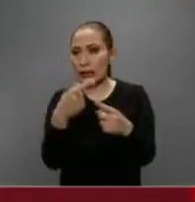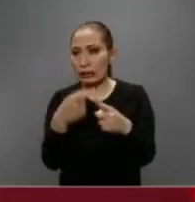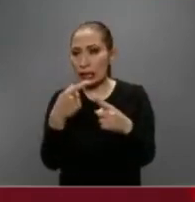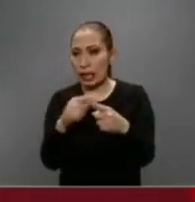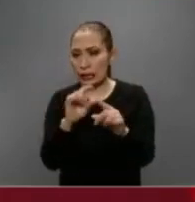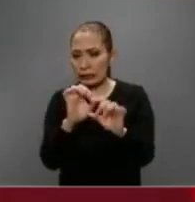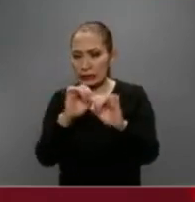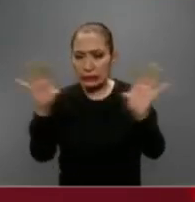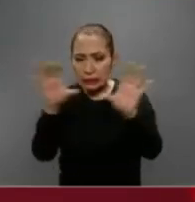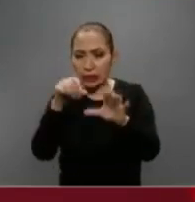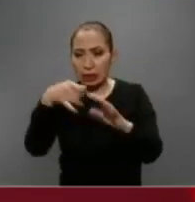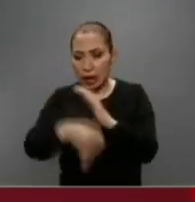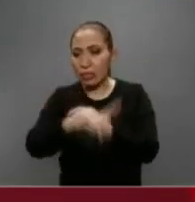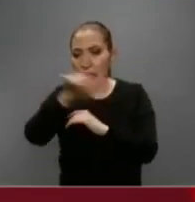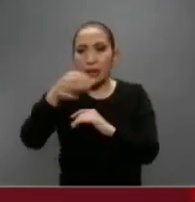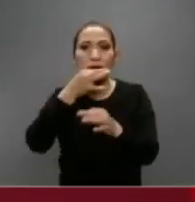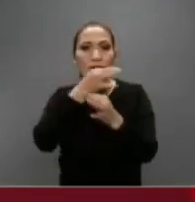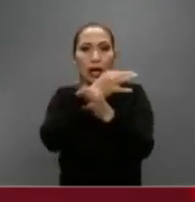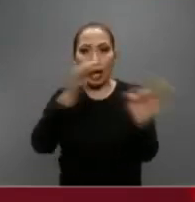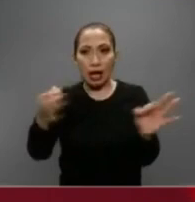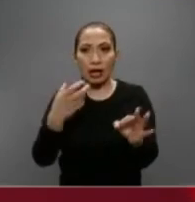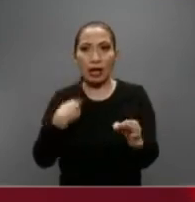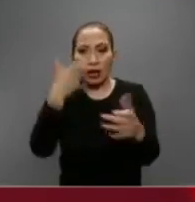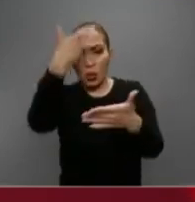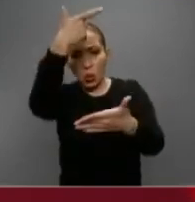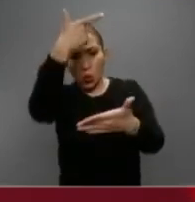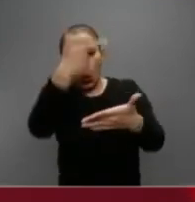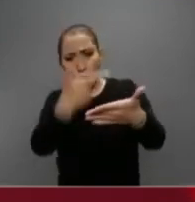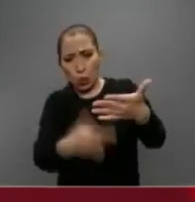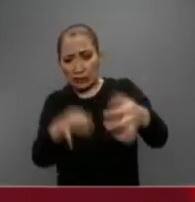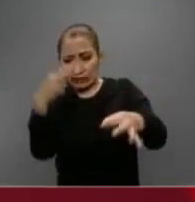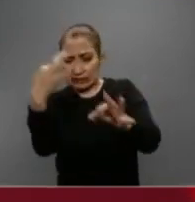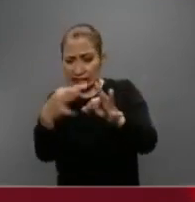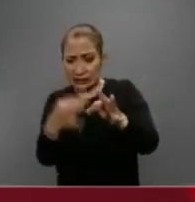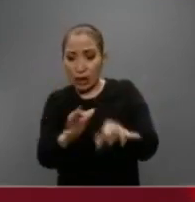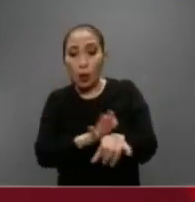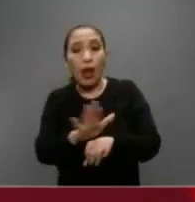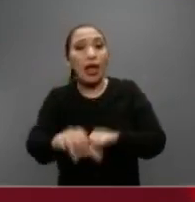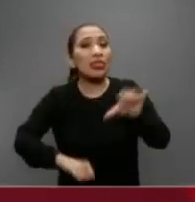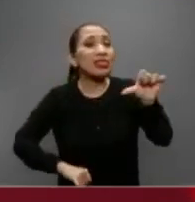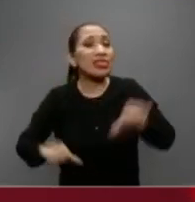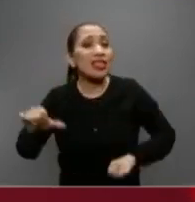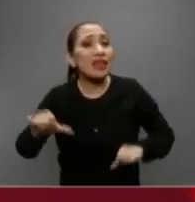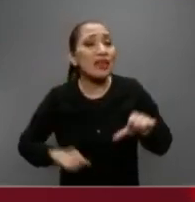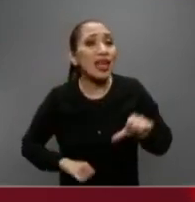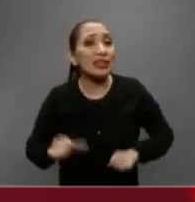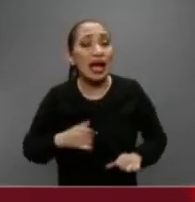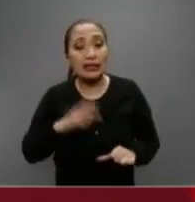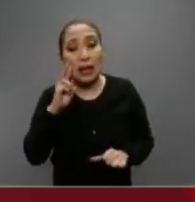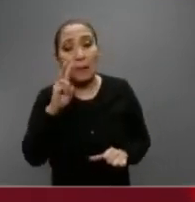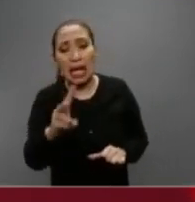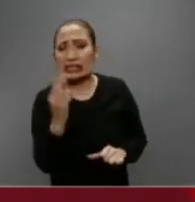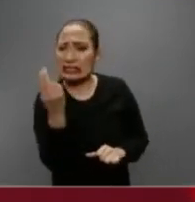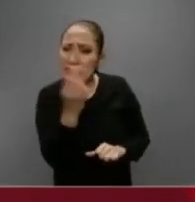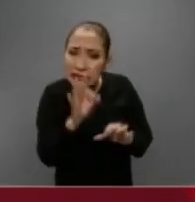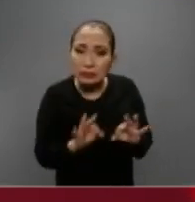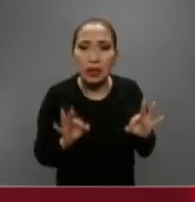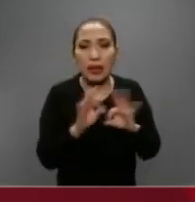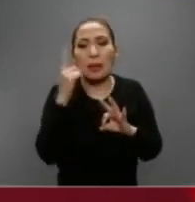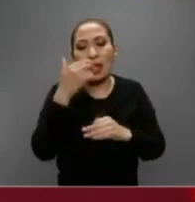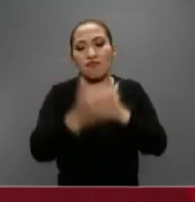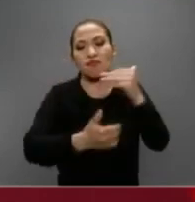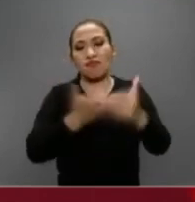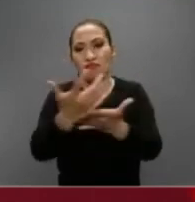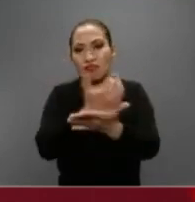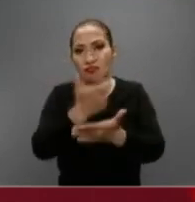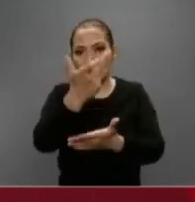momento ningún detalle, saldrá publicado, pero es una lista muy específica de cuáles son las actividades consideradas como esenciales para el